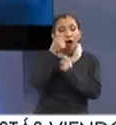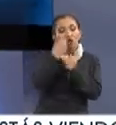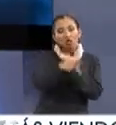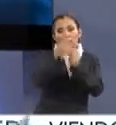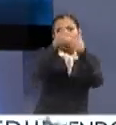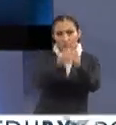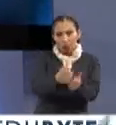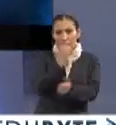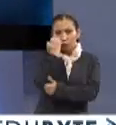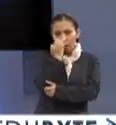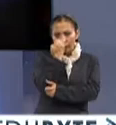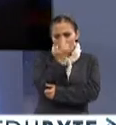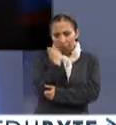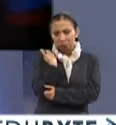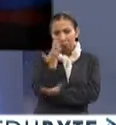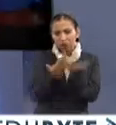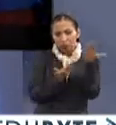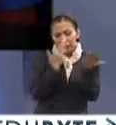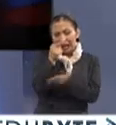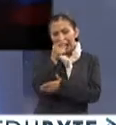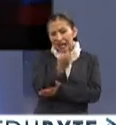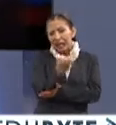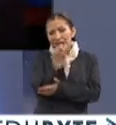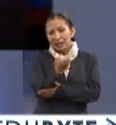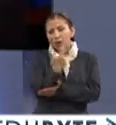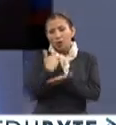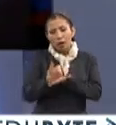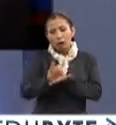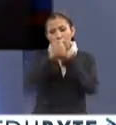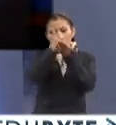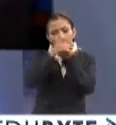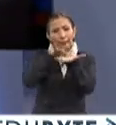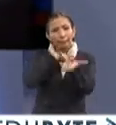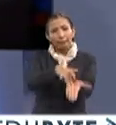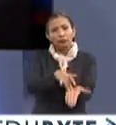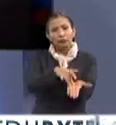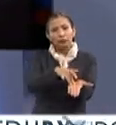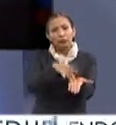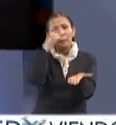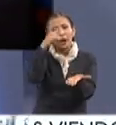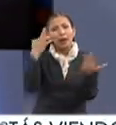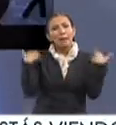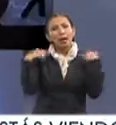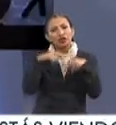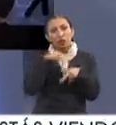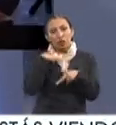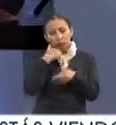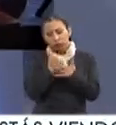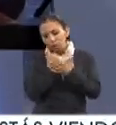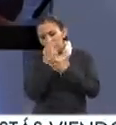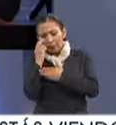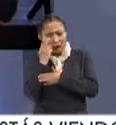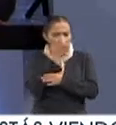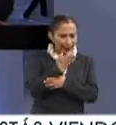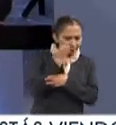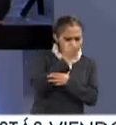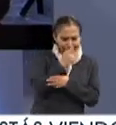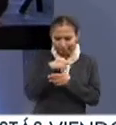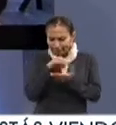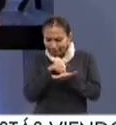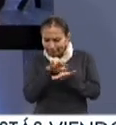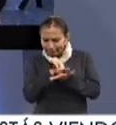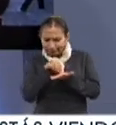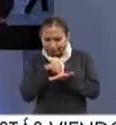durante su estancia en la escuela. Es una herramienta de apoyo para el docente a la hora, pues a la hora de realizar sus